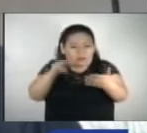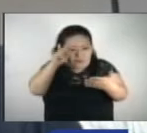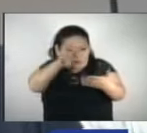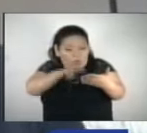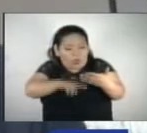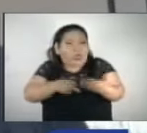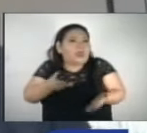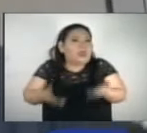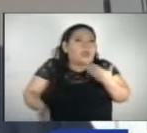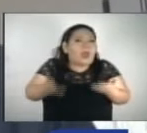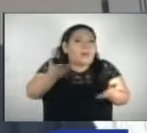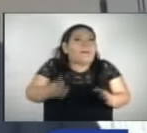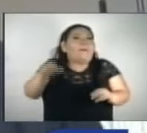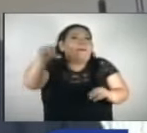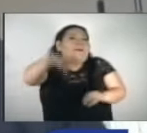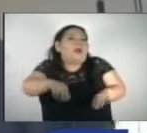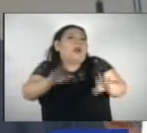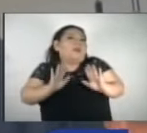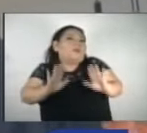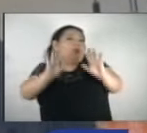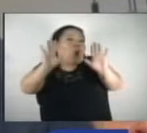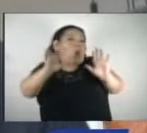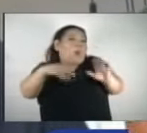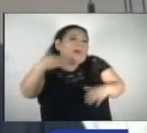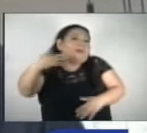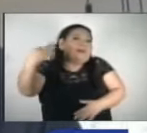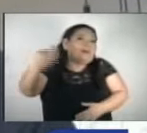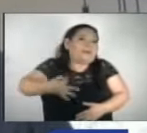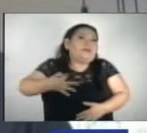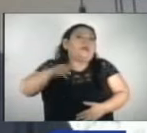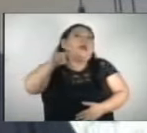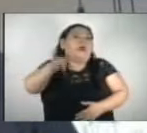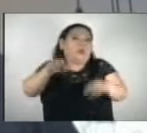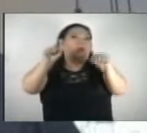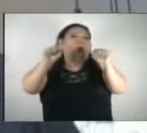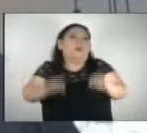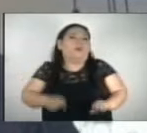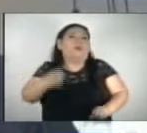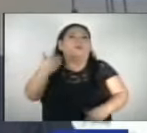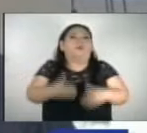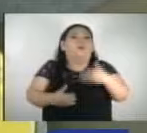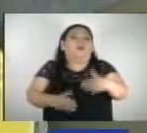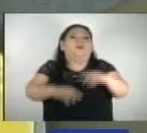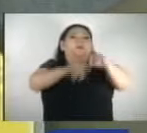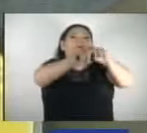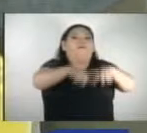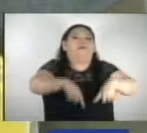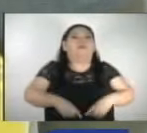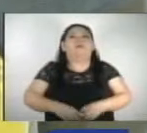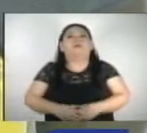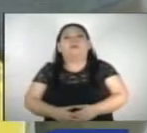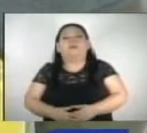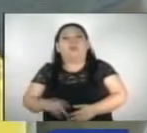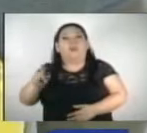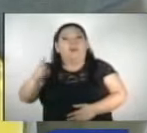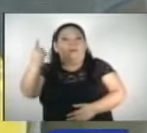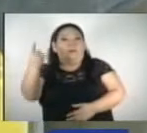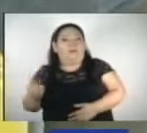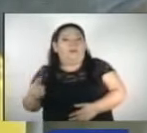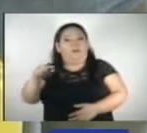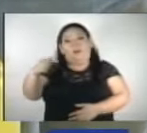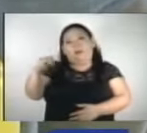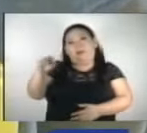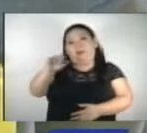fortuito o fuerza mayor, que entonces en ese caso sí procede una anulidad. Por su parte, el magistrado